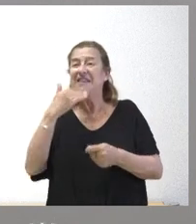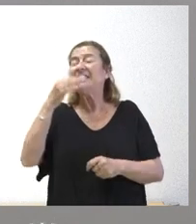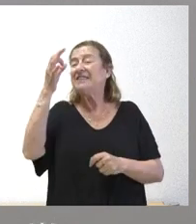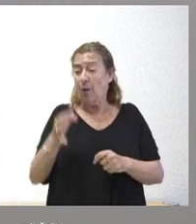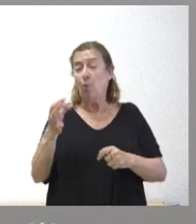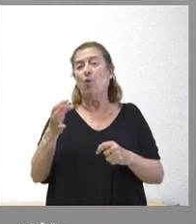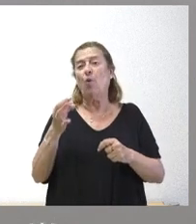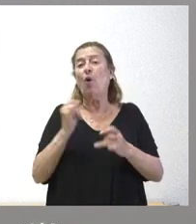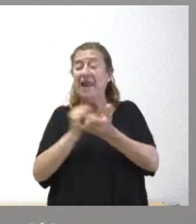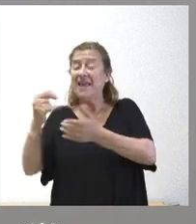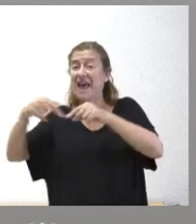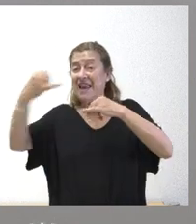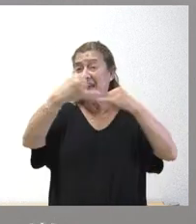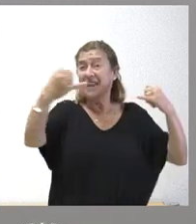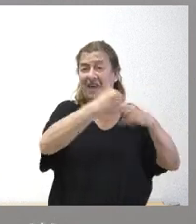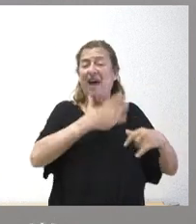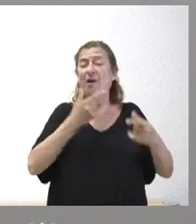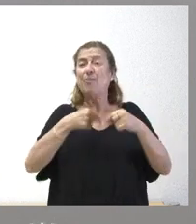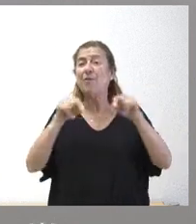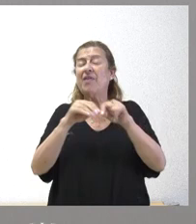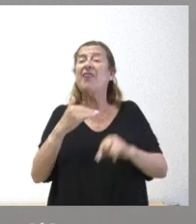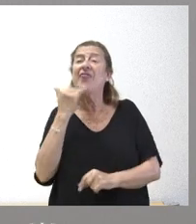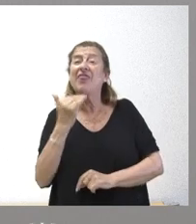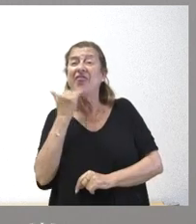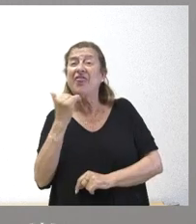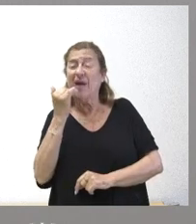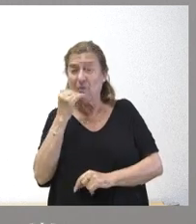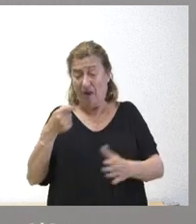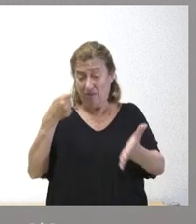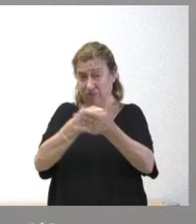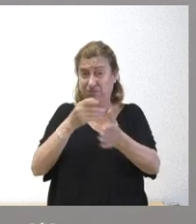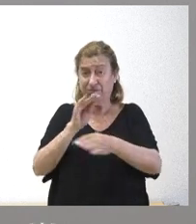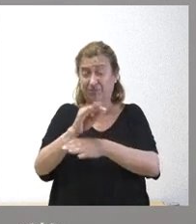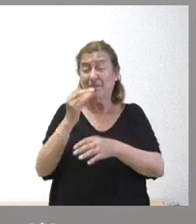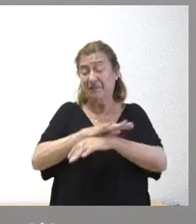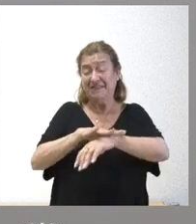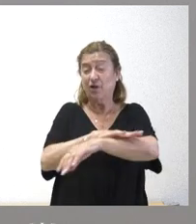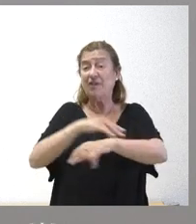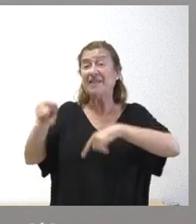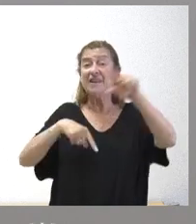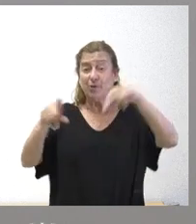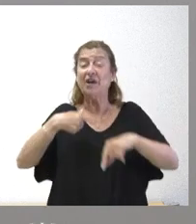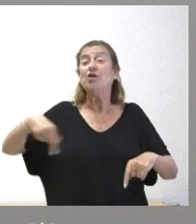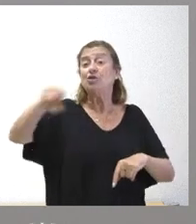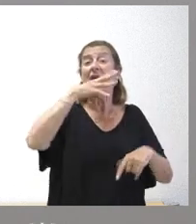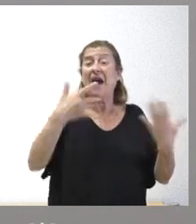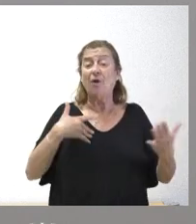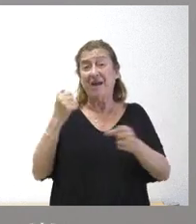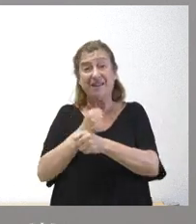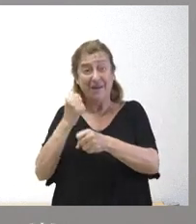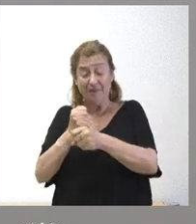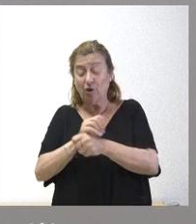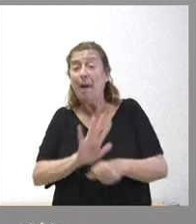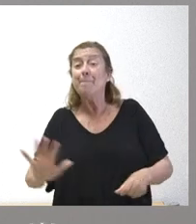líneas que corresponden a la provincia de Zamora que son financiadas con el transporte nosotros estamos trabajando en este momento en el mapa de